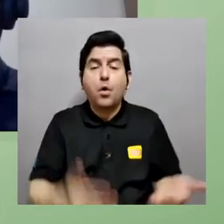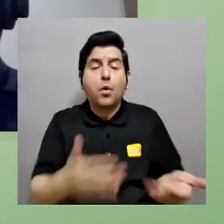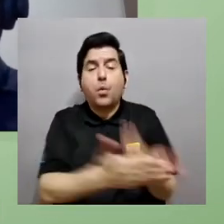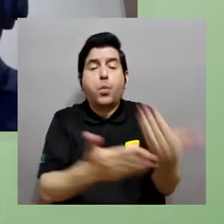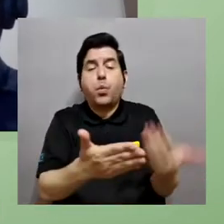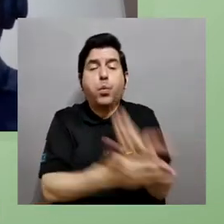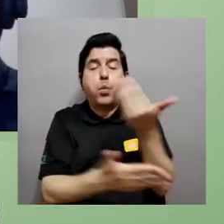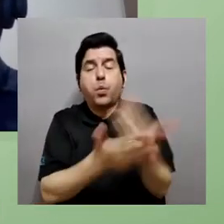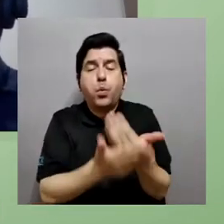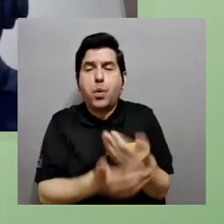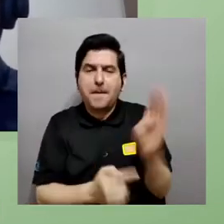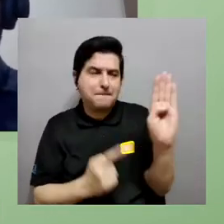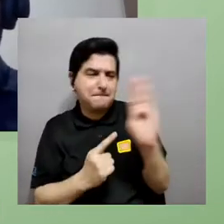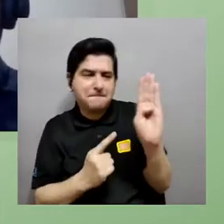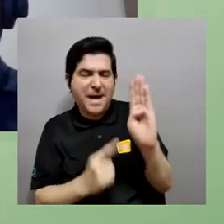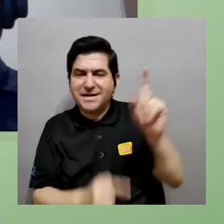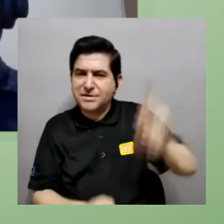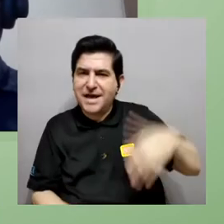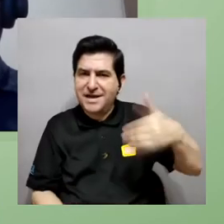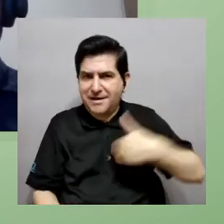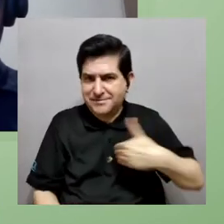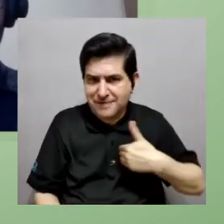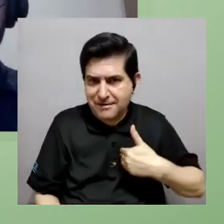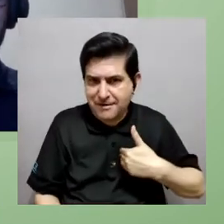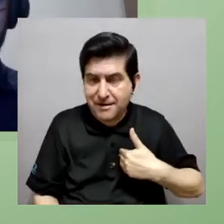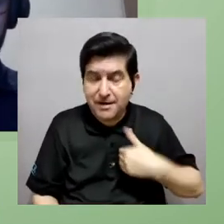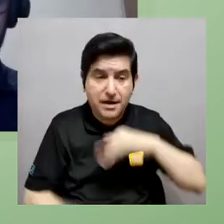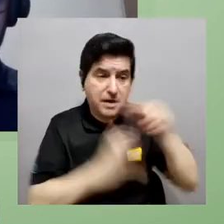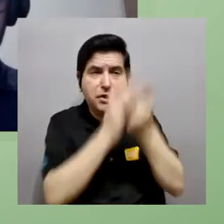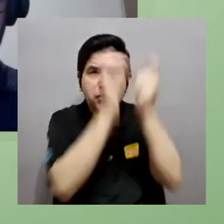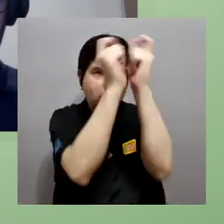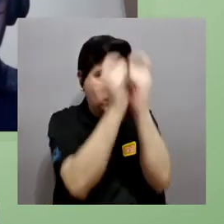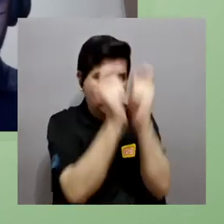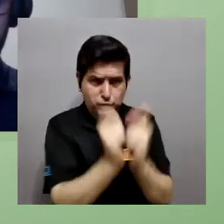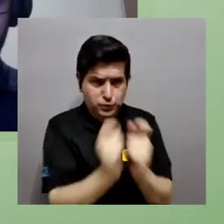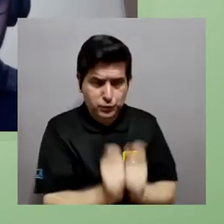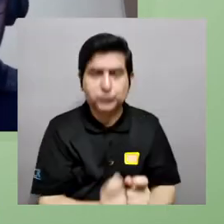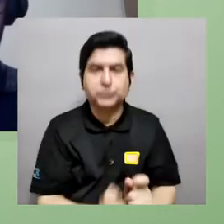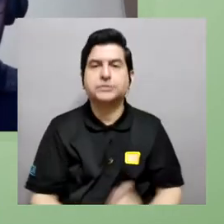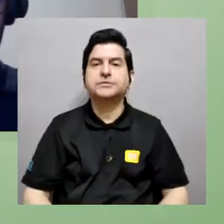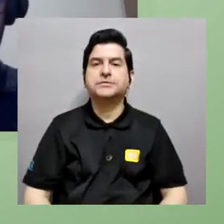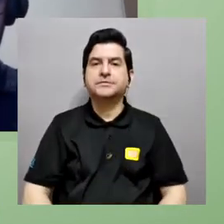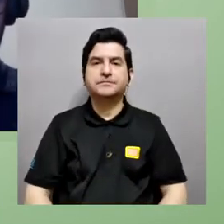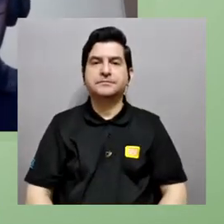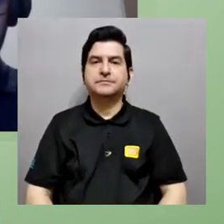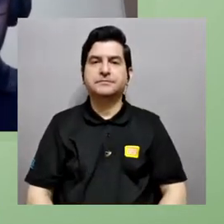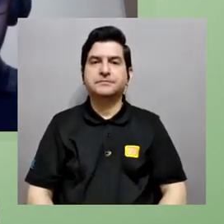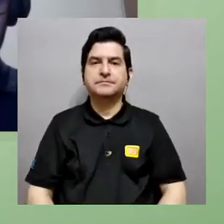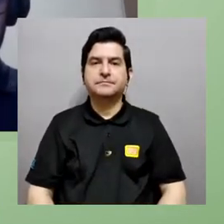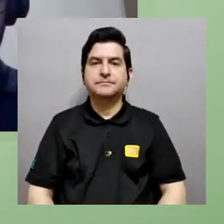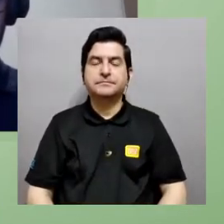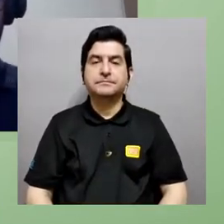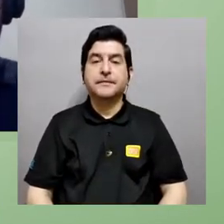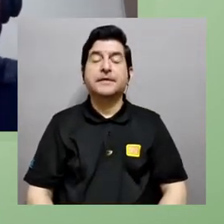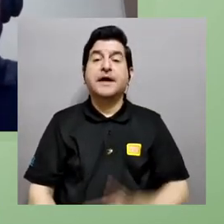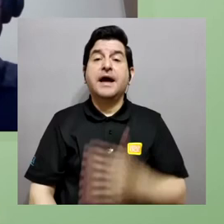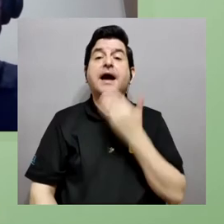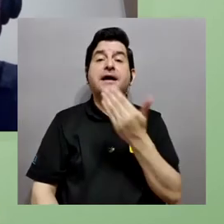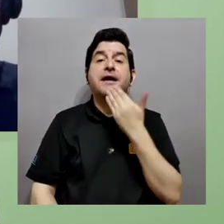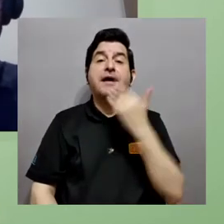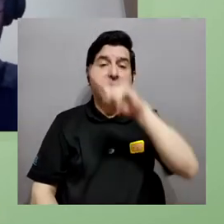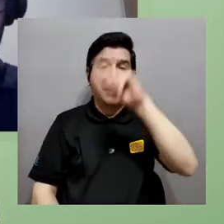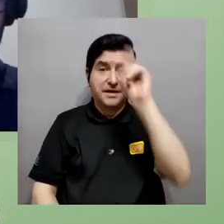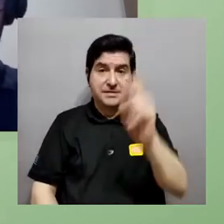implican qué tanto este renovación de las bacterias tiene que haber y todos estos detallitos